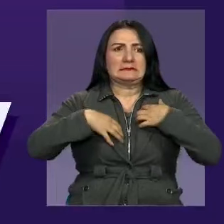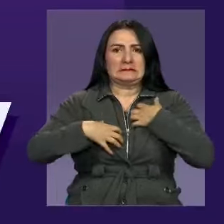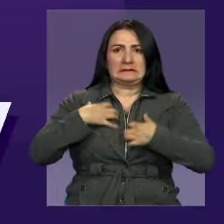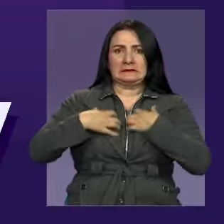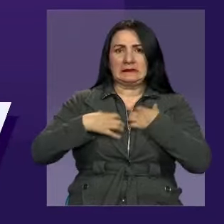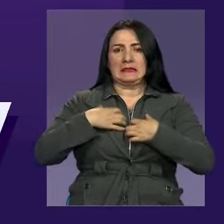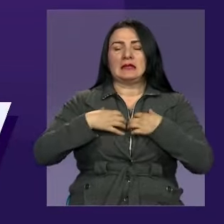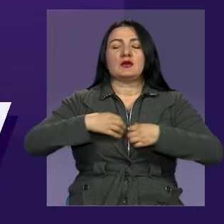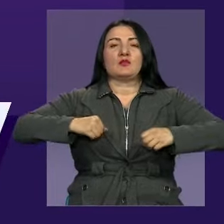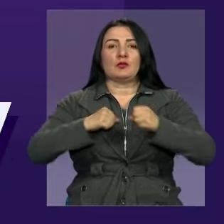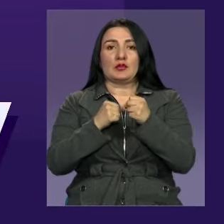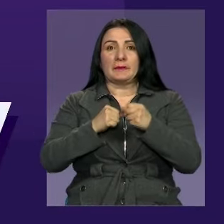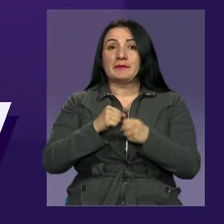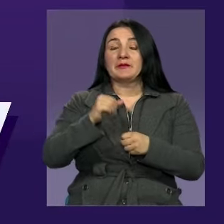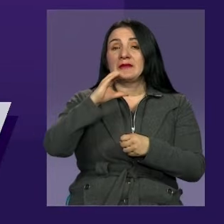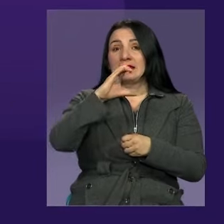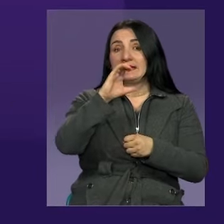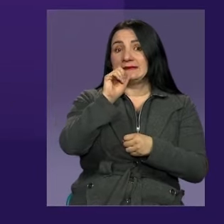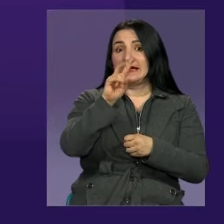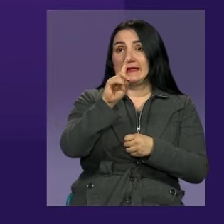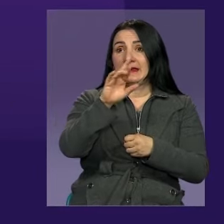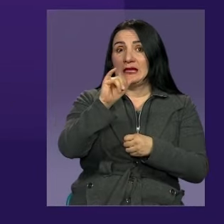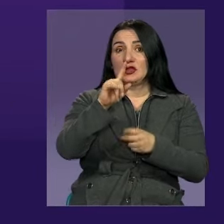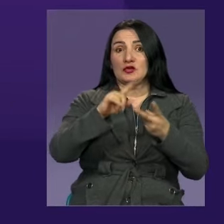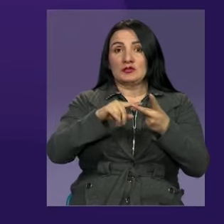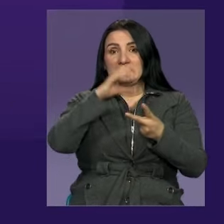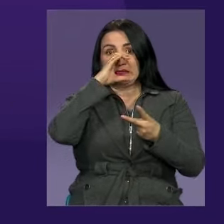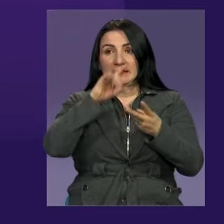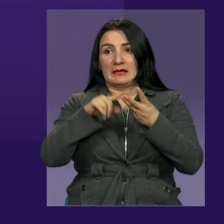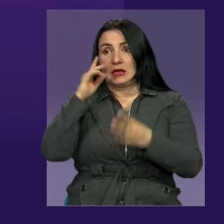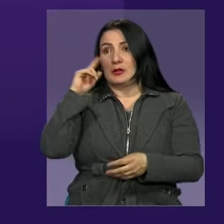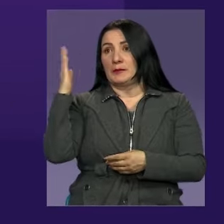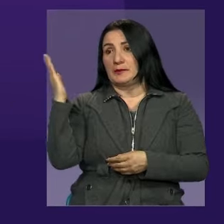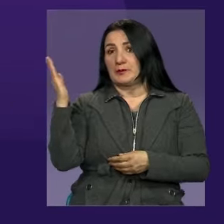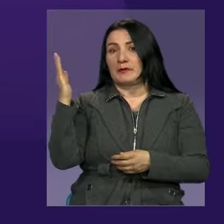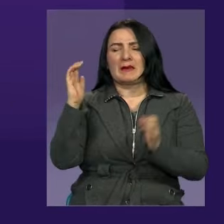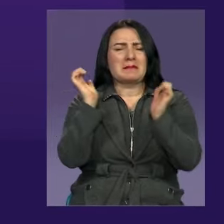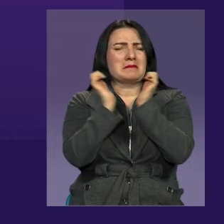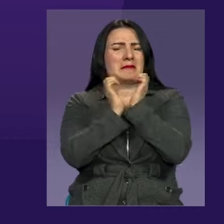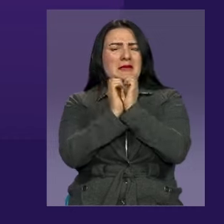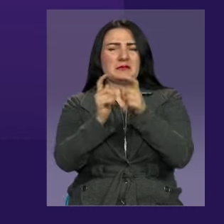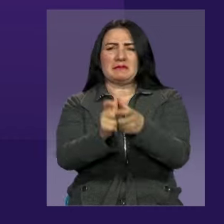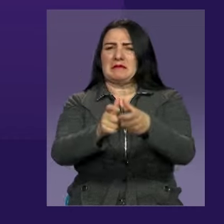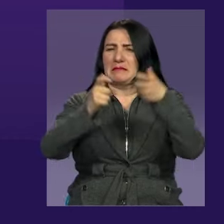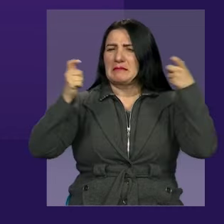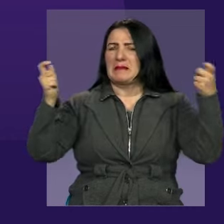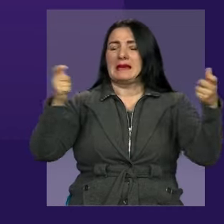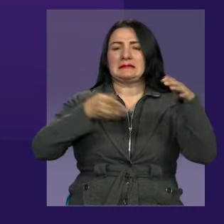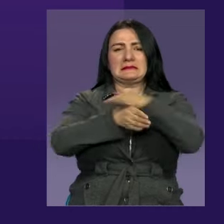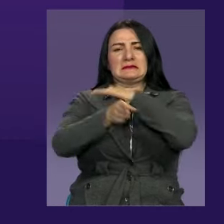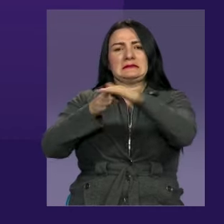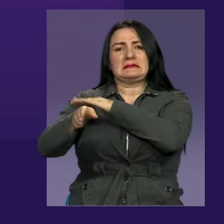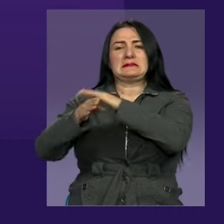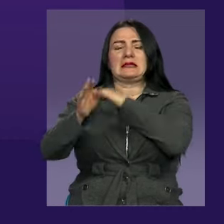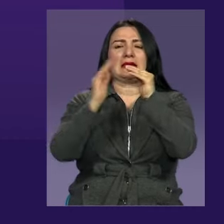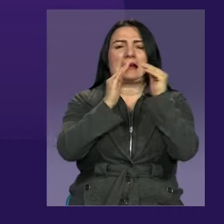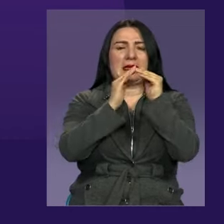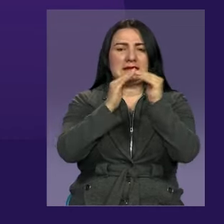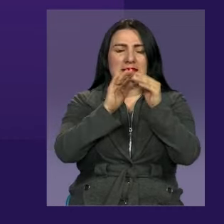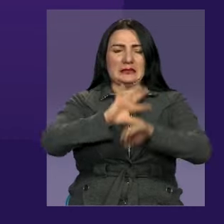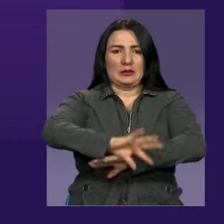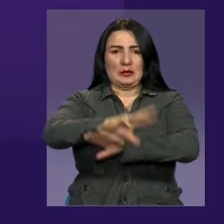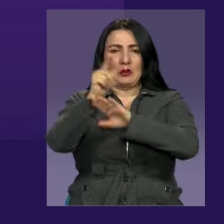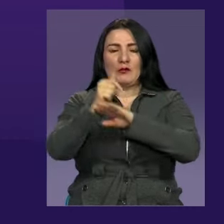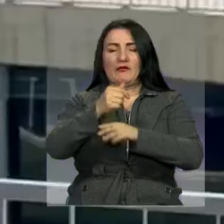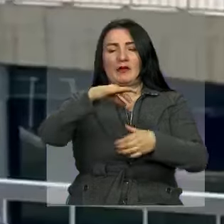Cedritos y Chapinero fueron los barrios en los que más se presentaron casos. Mayo fue el mes en el que más casas hurtaron por medio de este tipo de delito.